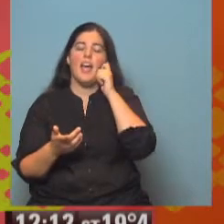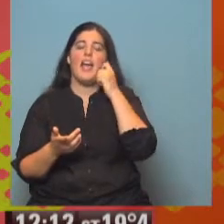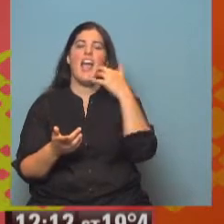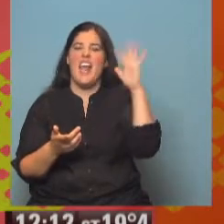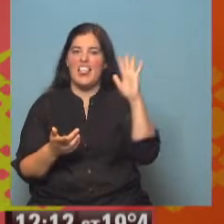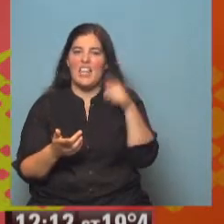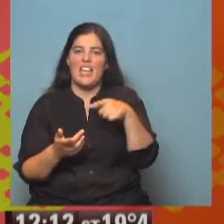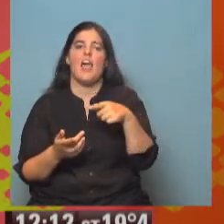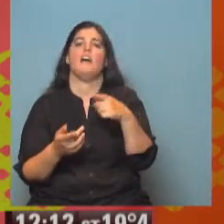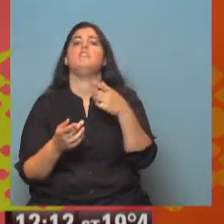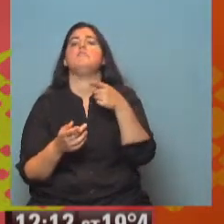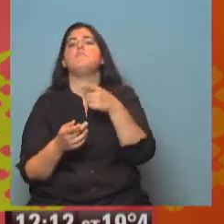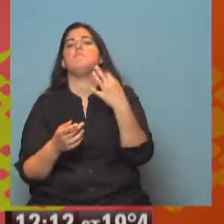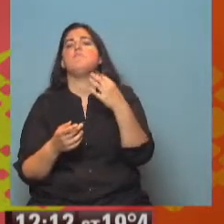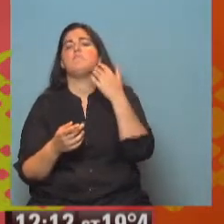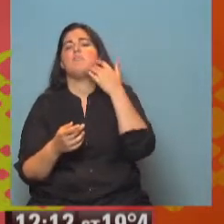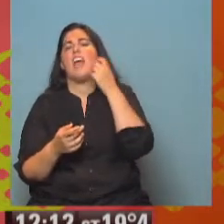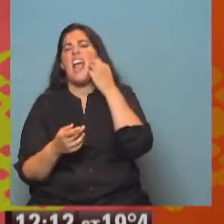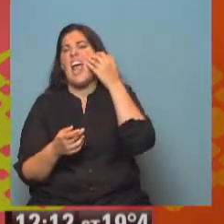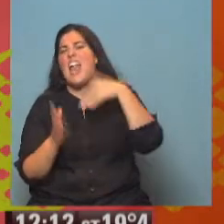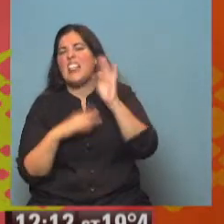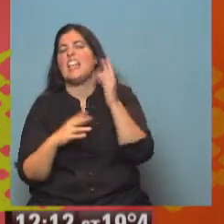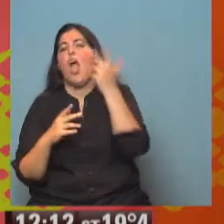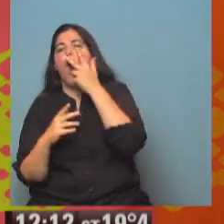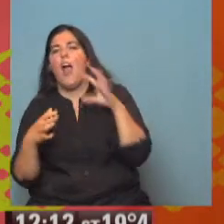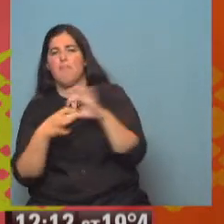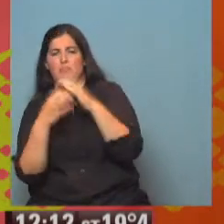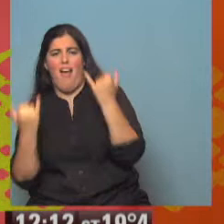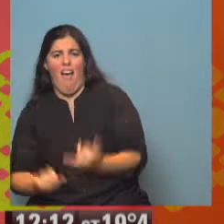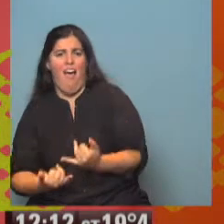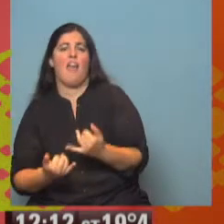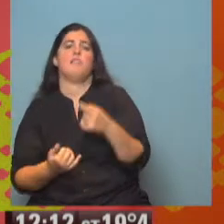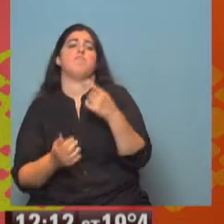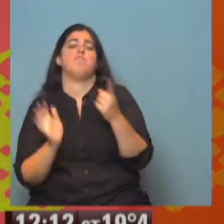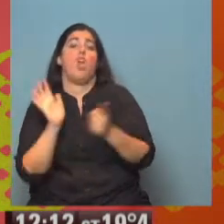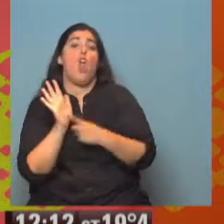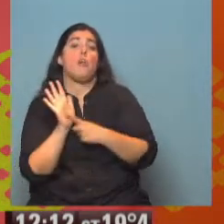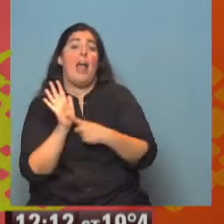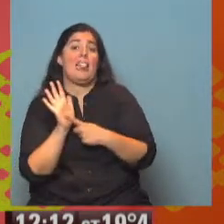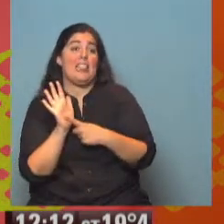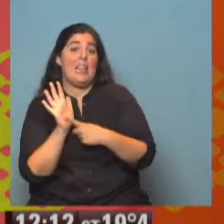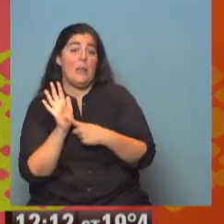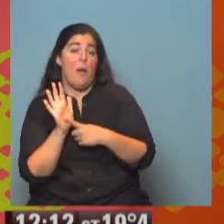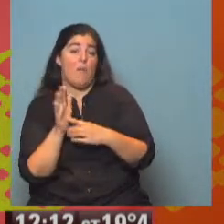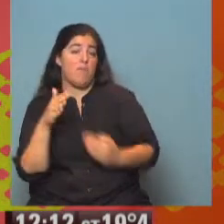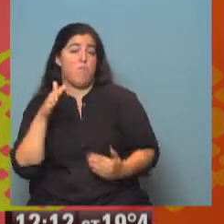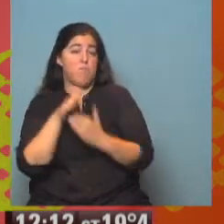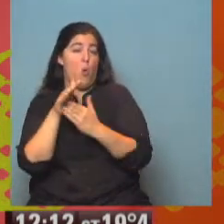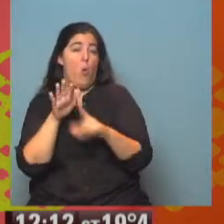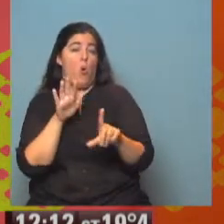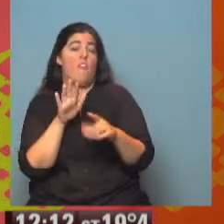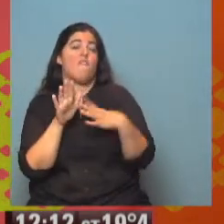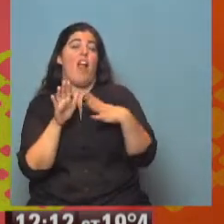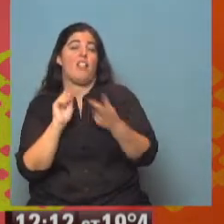geriatría puede concomitar con la prestación de hogar. Básicamente porque todavía la normativa rectora de la discapacidad no se